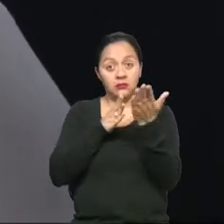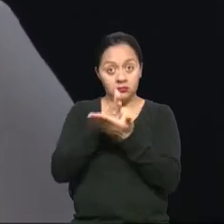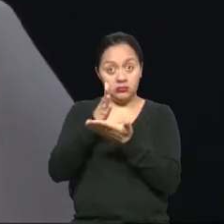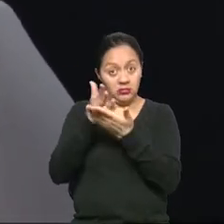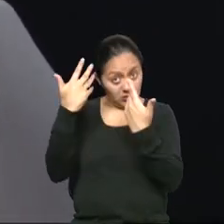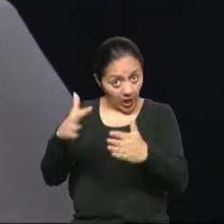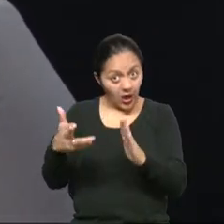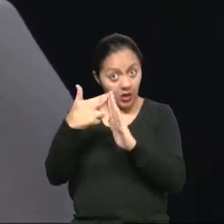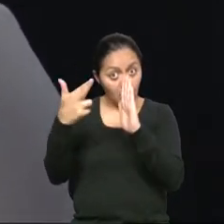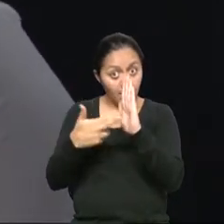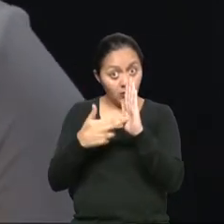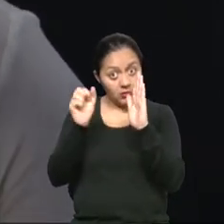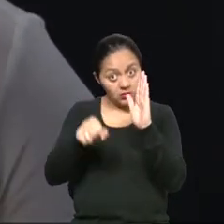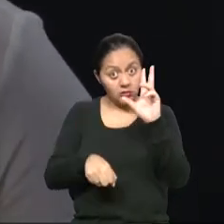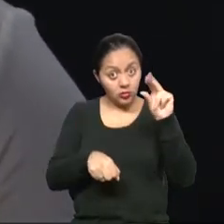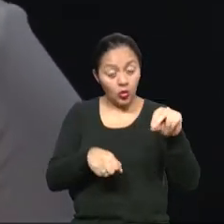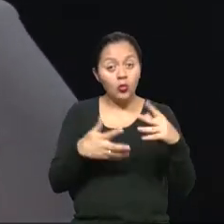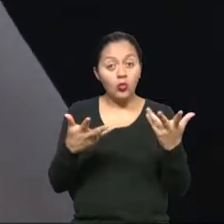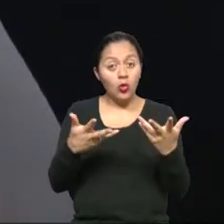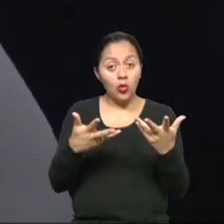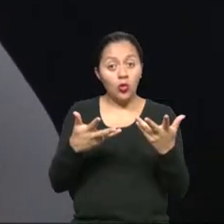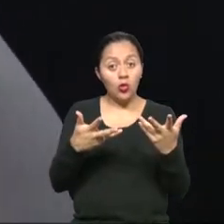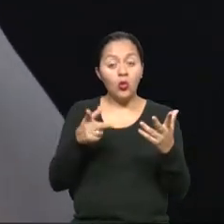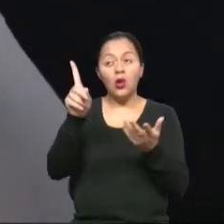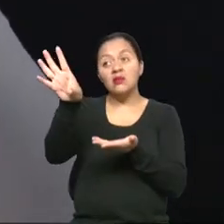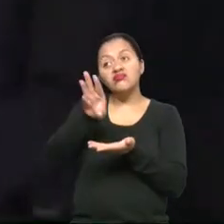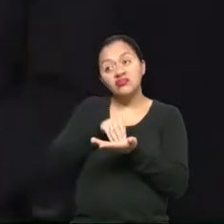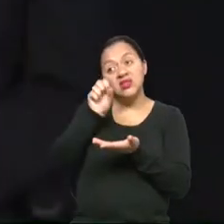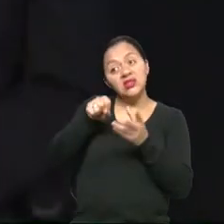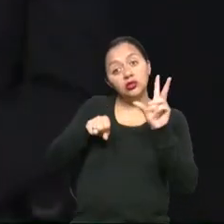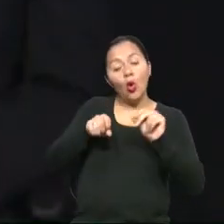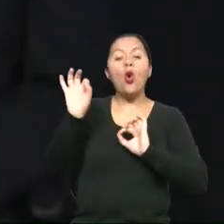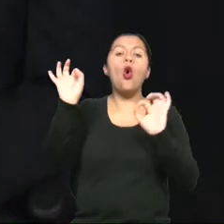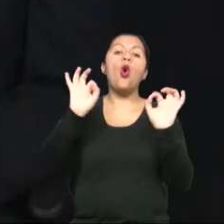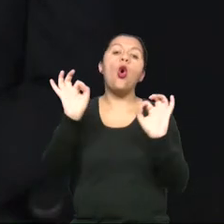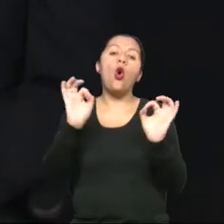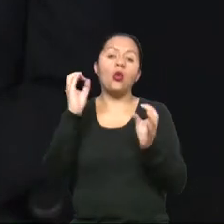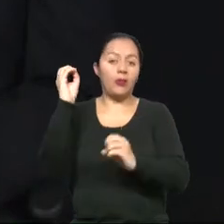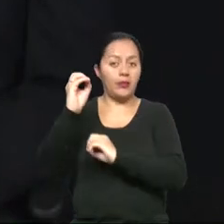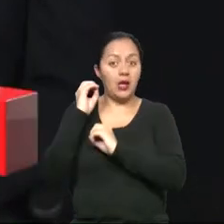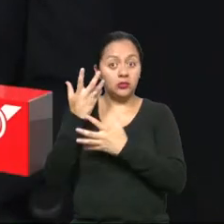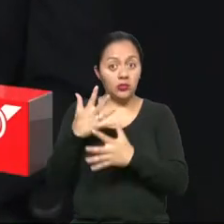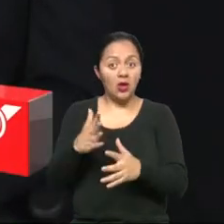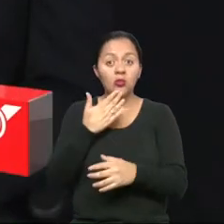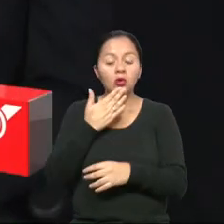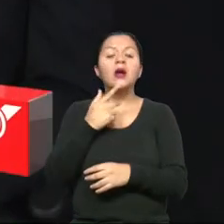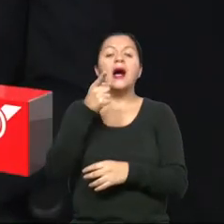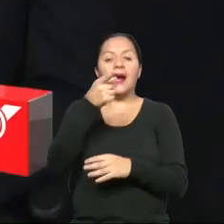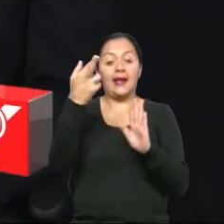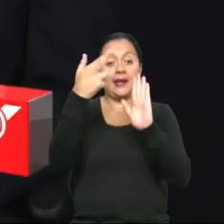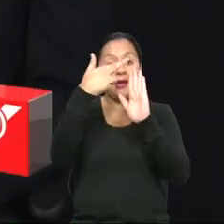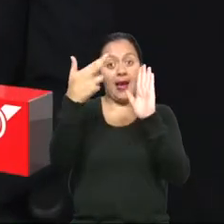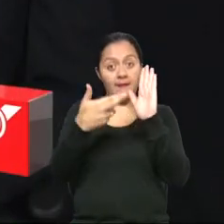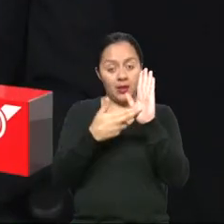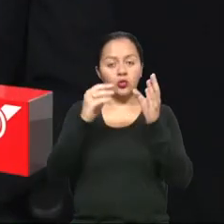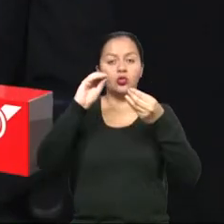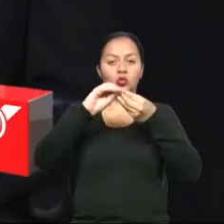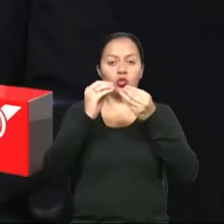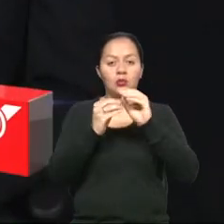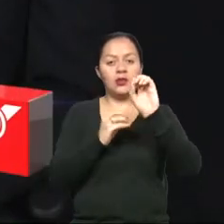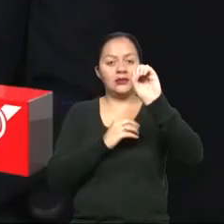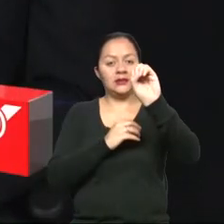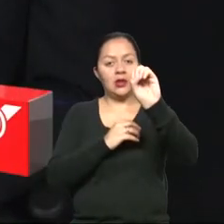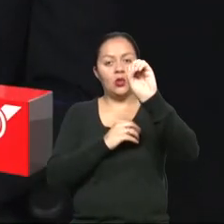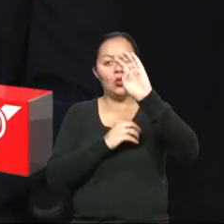reglamentadas para una aplicación ya no voluntaria, sino obligatoria? En eso tenemos justamente el reglamento 042, en los cuales ya están